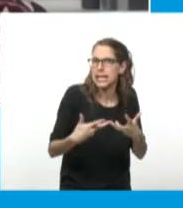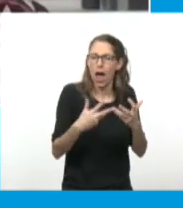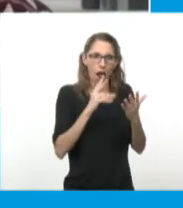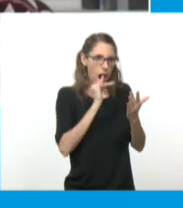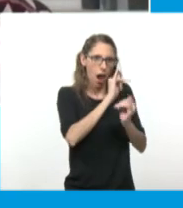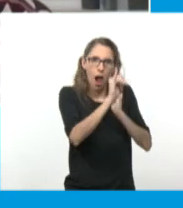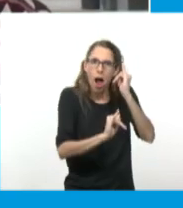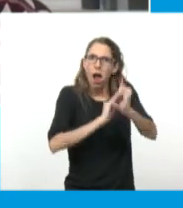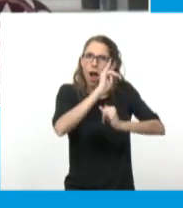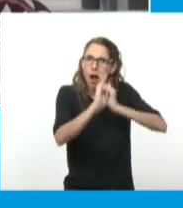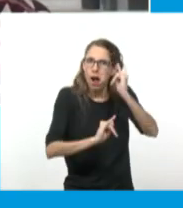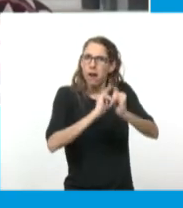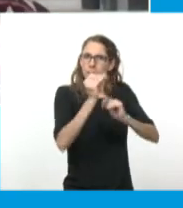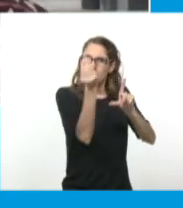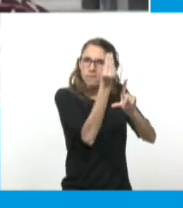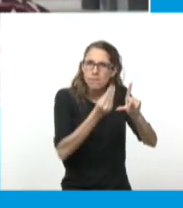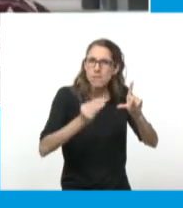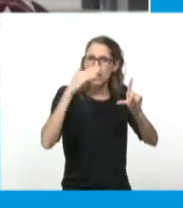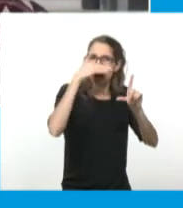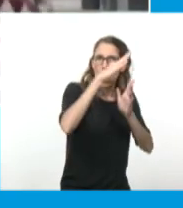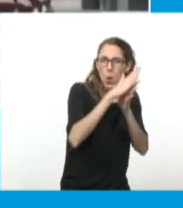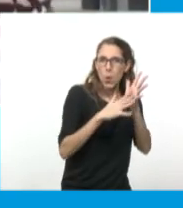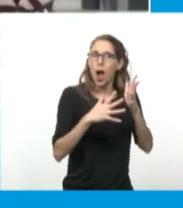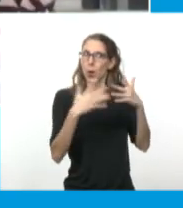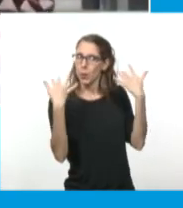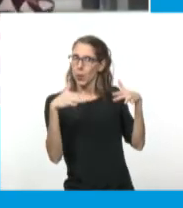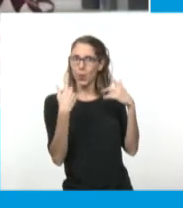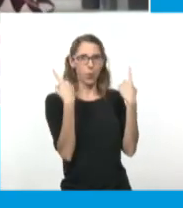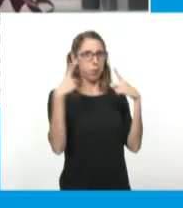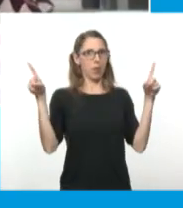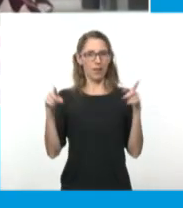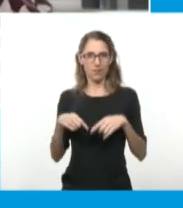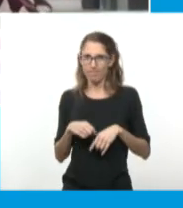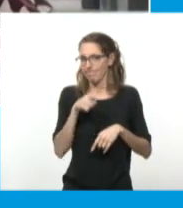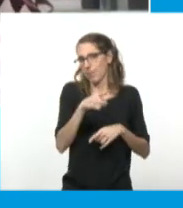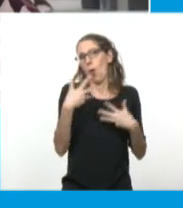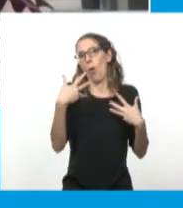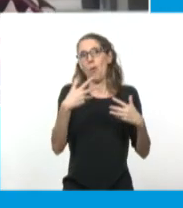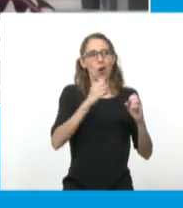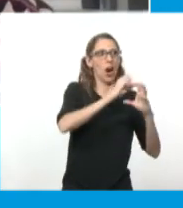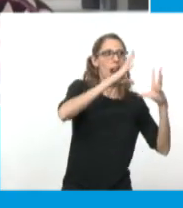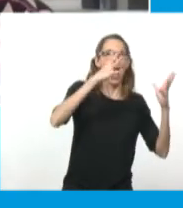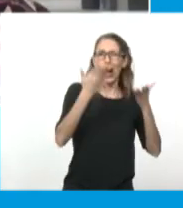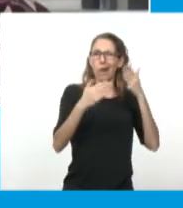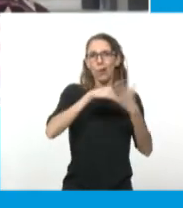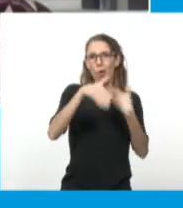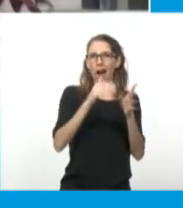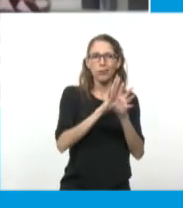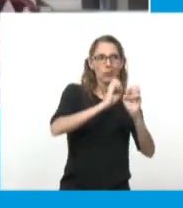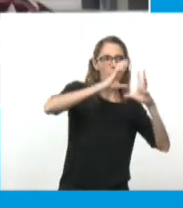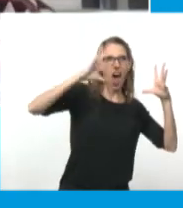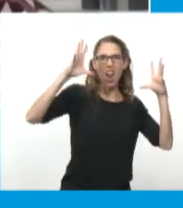que el blanco y negro ofrece todas esas posibilidades y el claro oscuro, desde luego, a la hora de contar una historia.